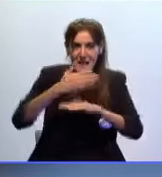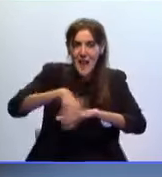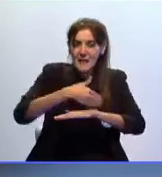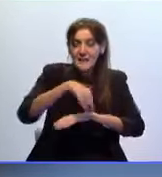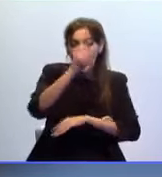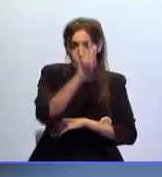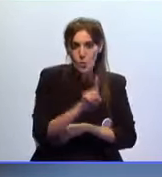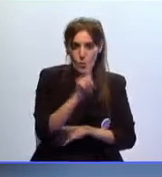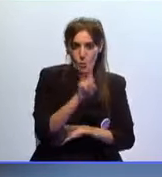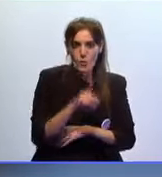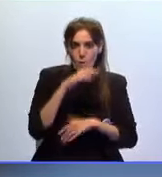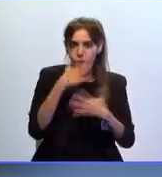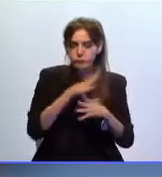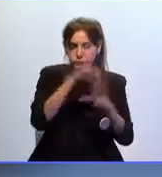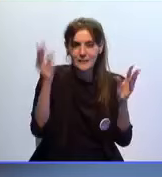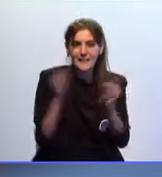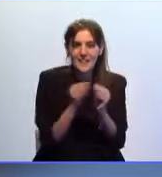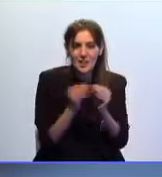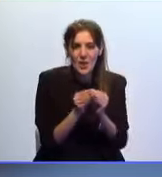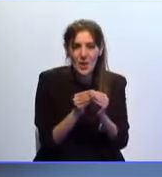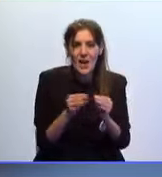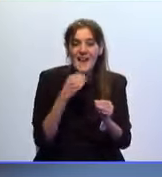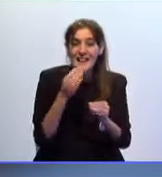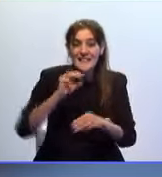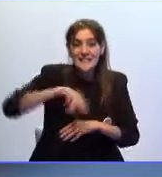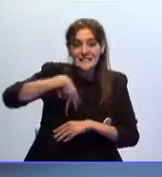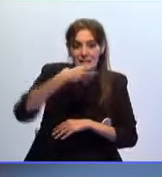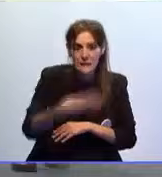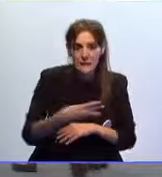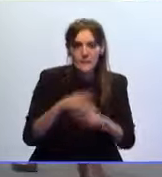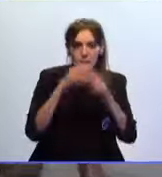1 que con todo casi la triplica.